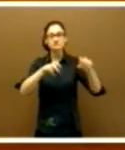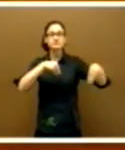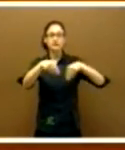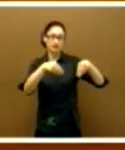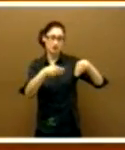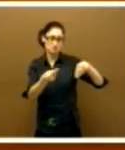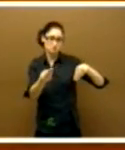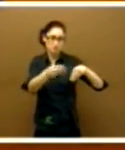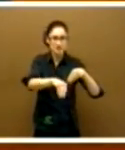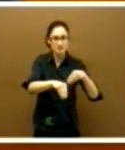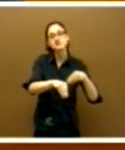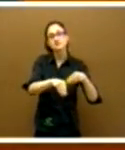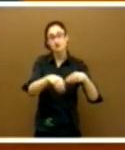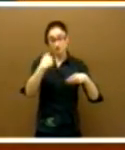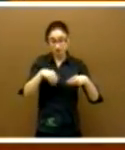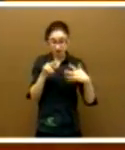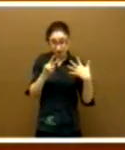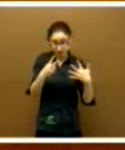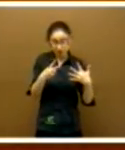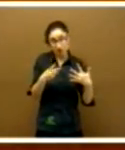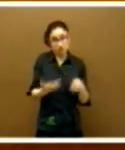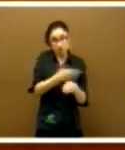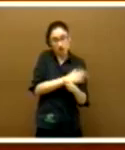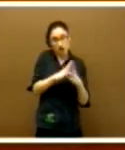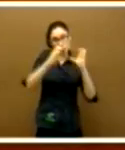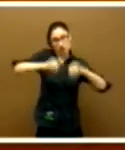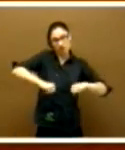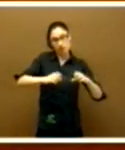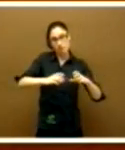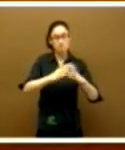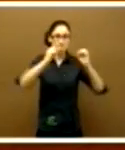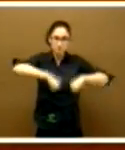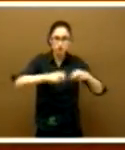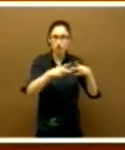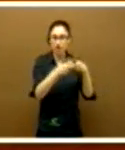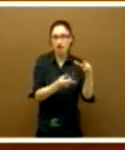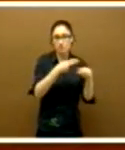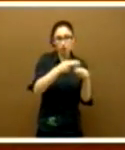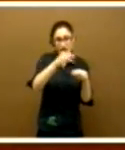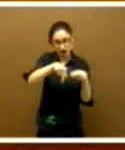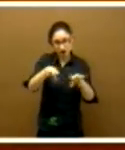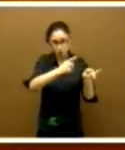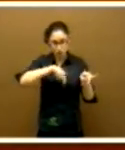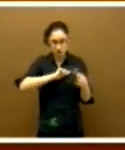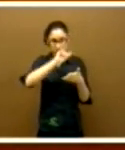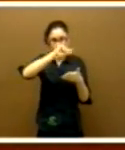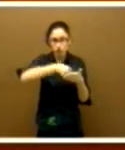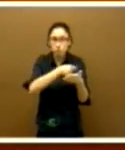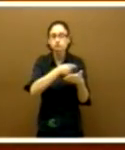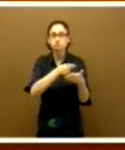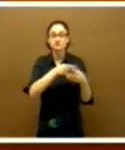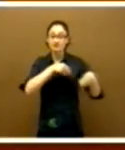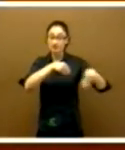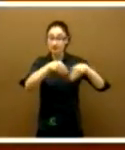estrategia más. La séptima de las acordadas en el pacto social y político firmado en nuestra región. La